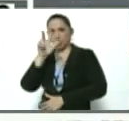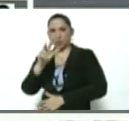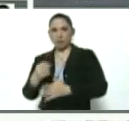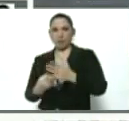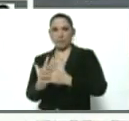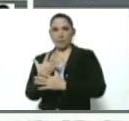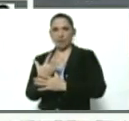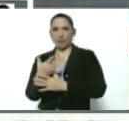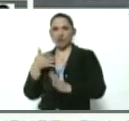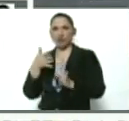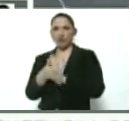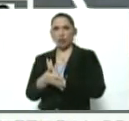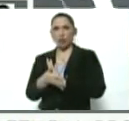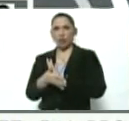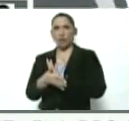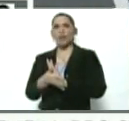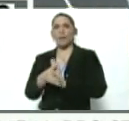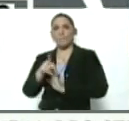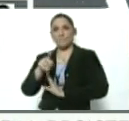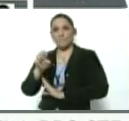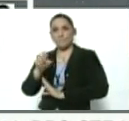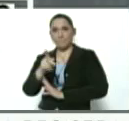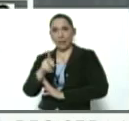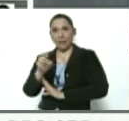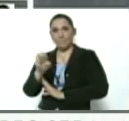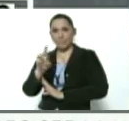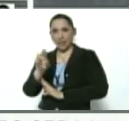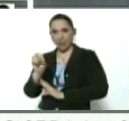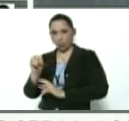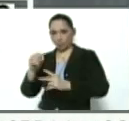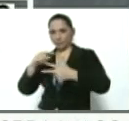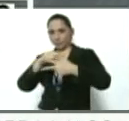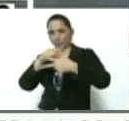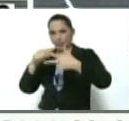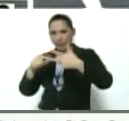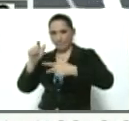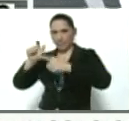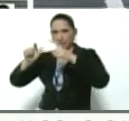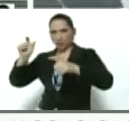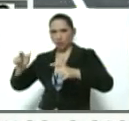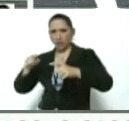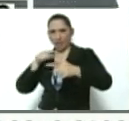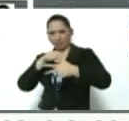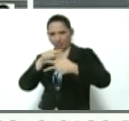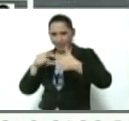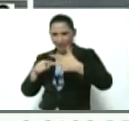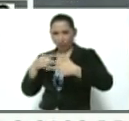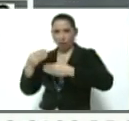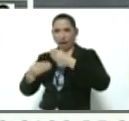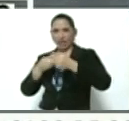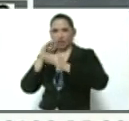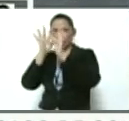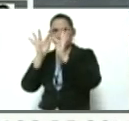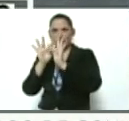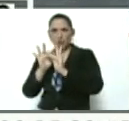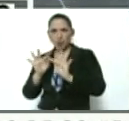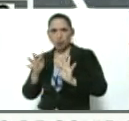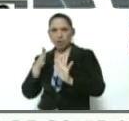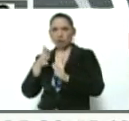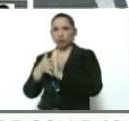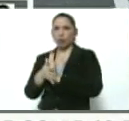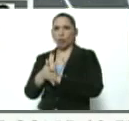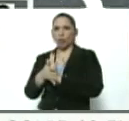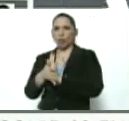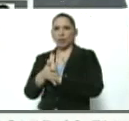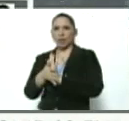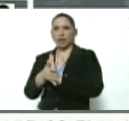mayo. Yo me refiero a Antonio José Sequea. Estos tres individuos se han sometido a la figura de la delación ante